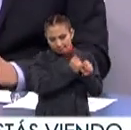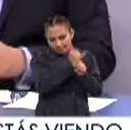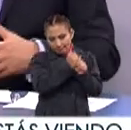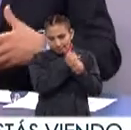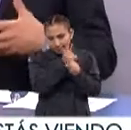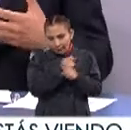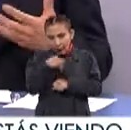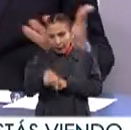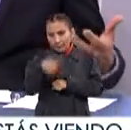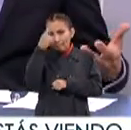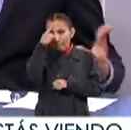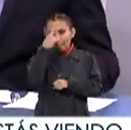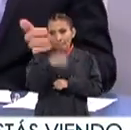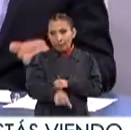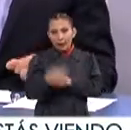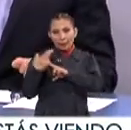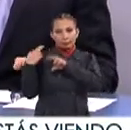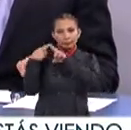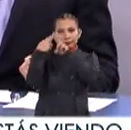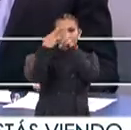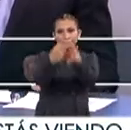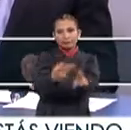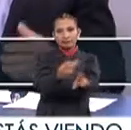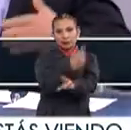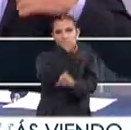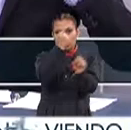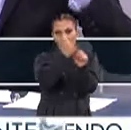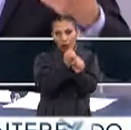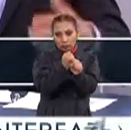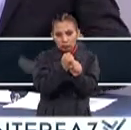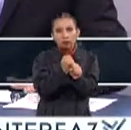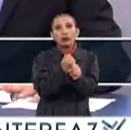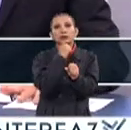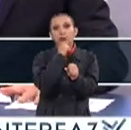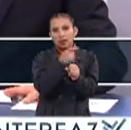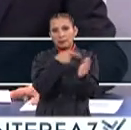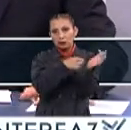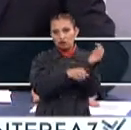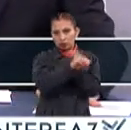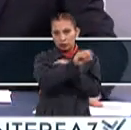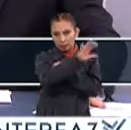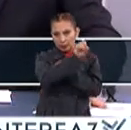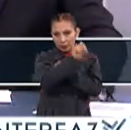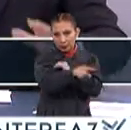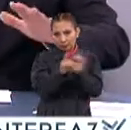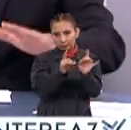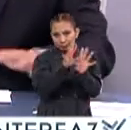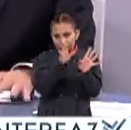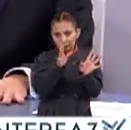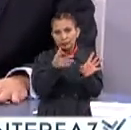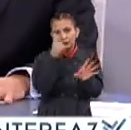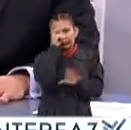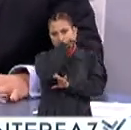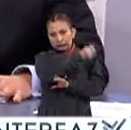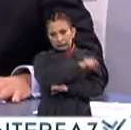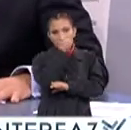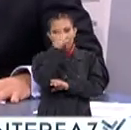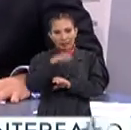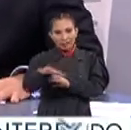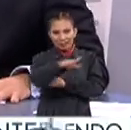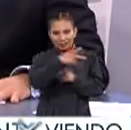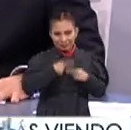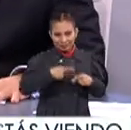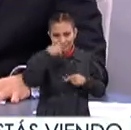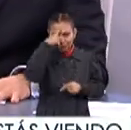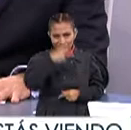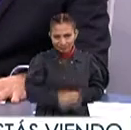especiales Para conmemorar Lo que sucedió hace un año Y también en el 85 Sobre estas circunstancias complejas Siempre para la sociedad